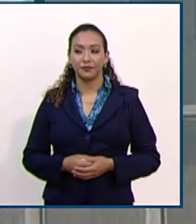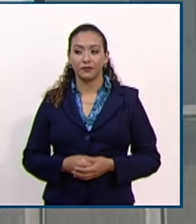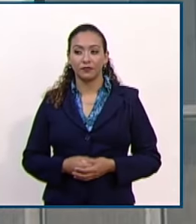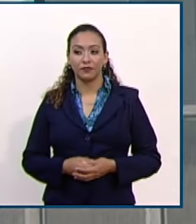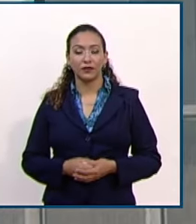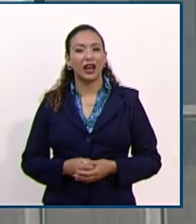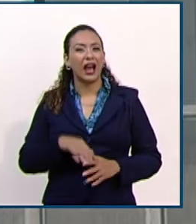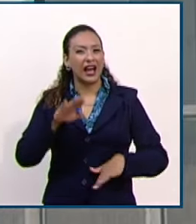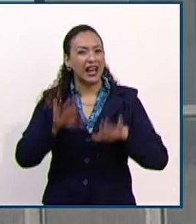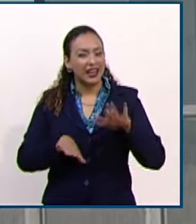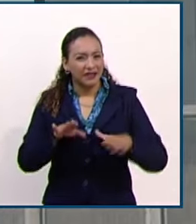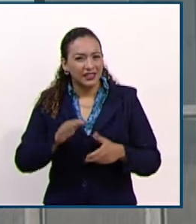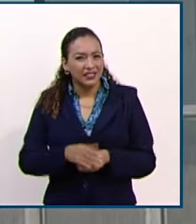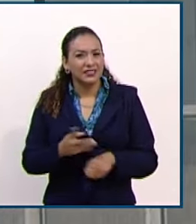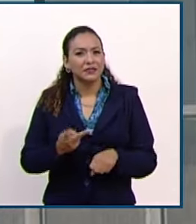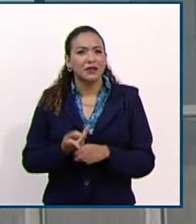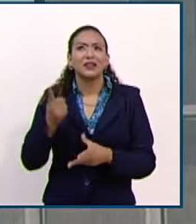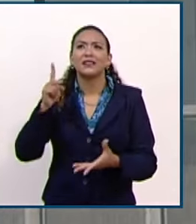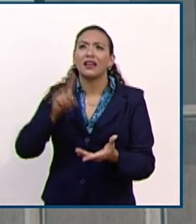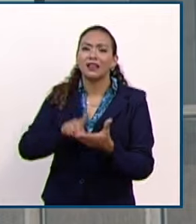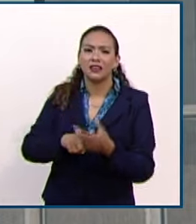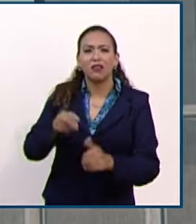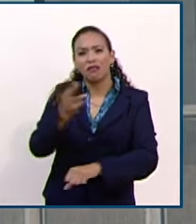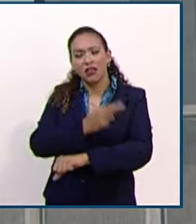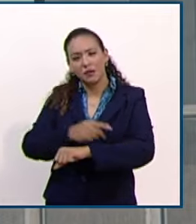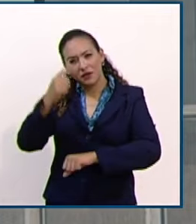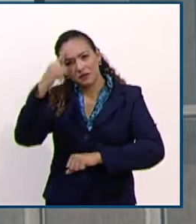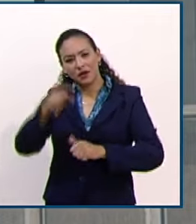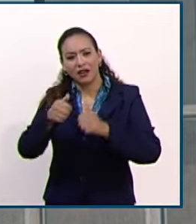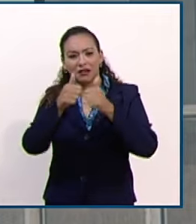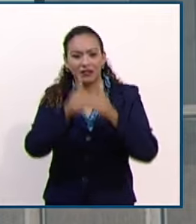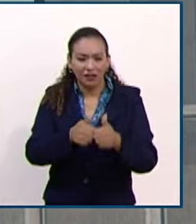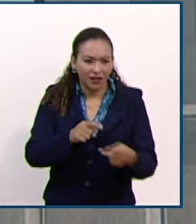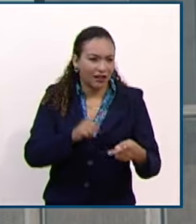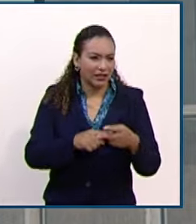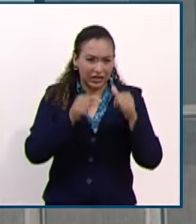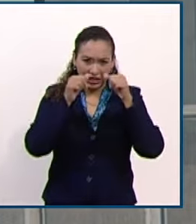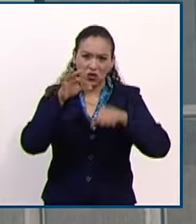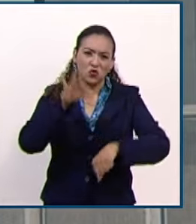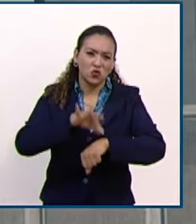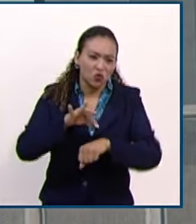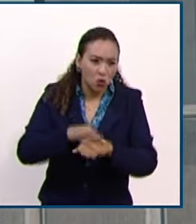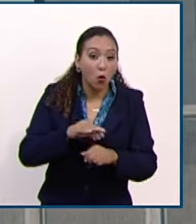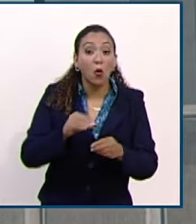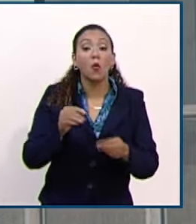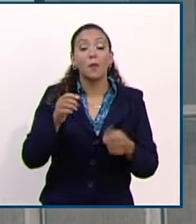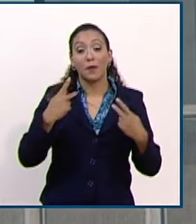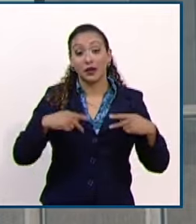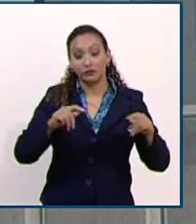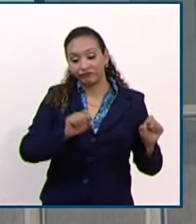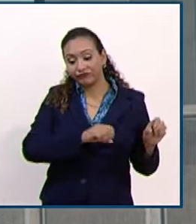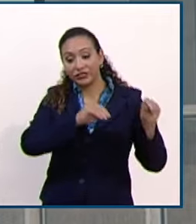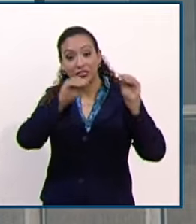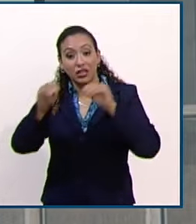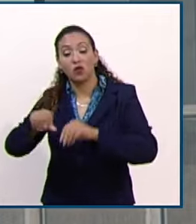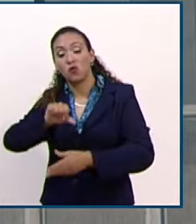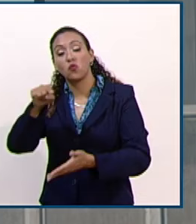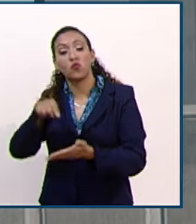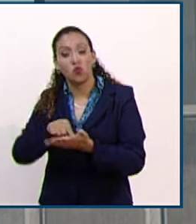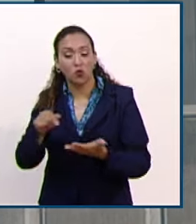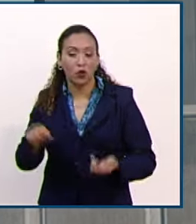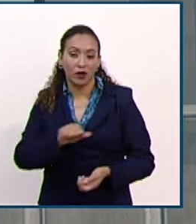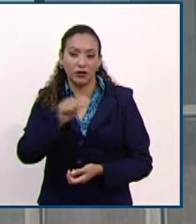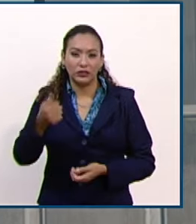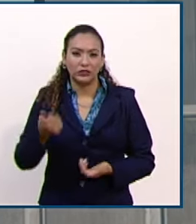Generalmente son condiciones de internamiento, atenciones médicas, algunos traslados. Si no es favorable su